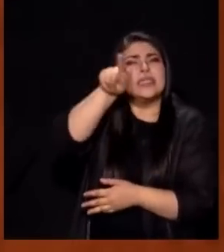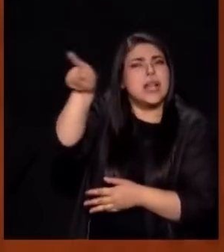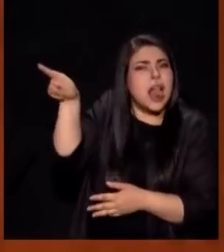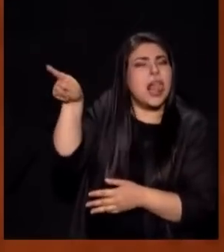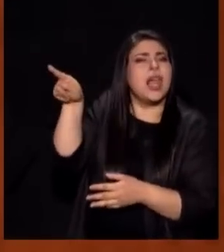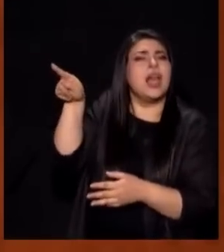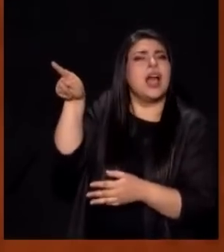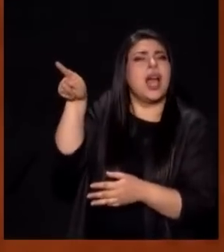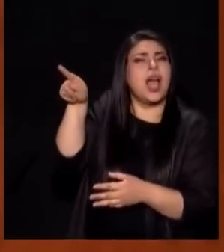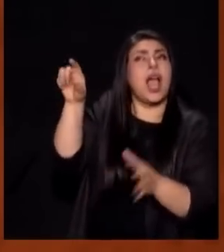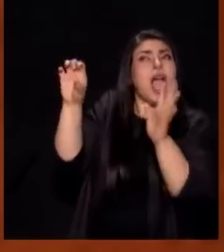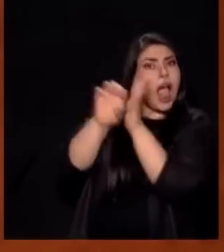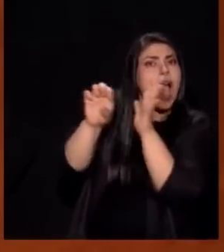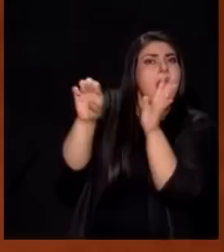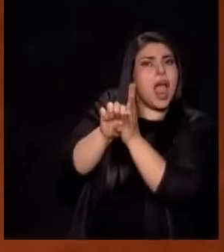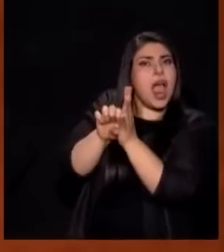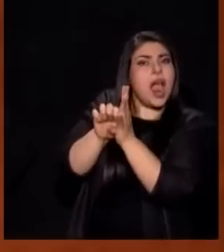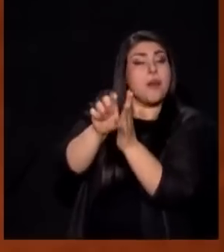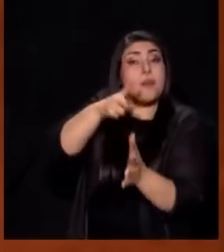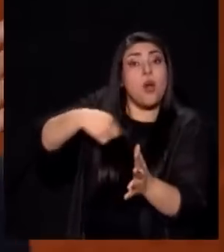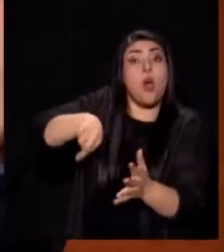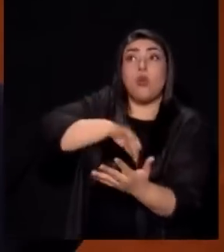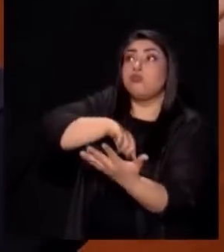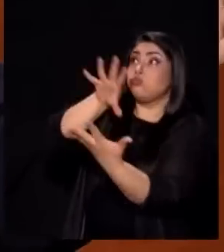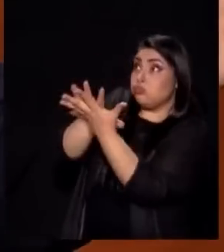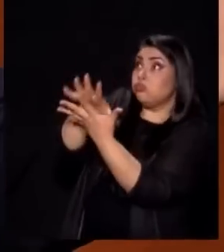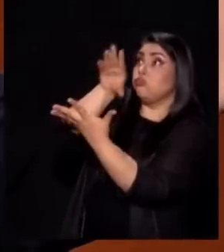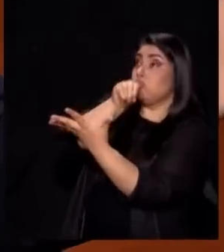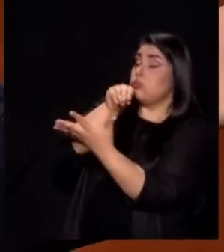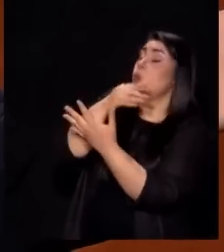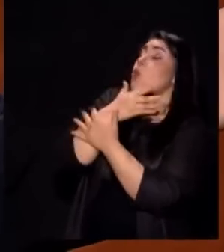Que dice Heredan las